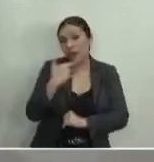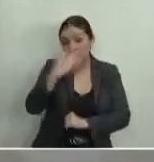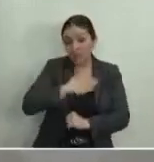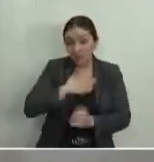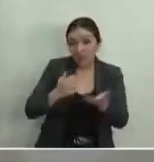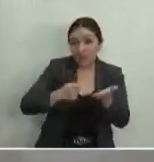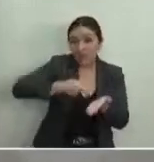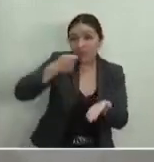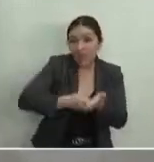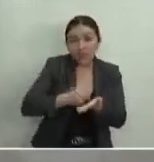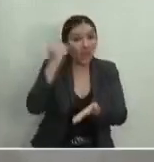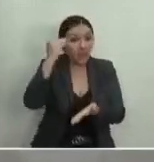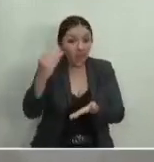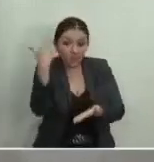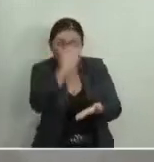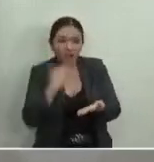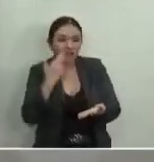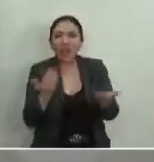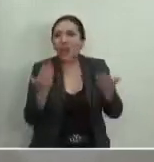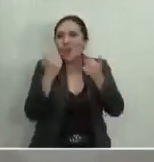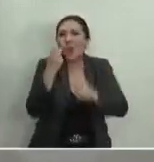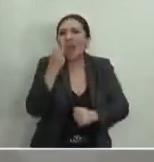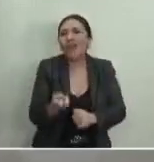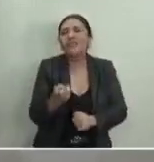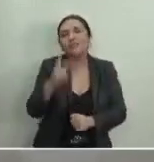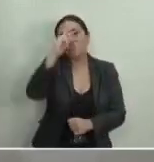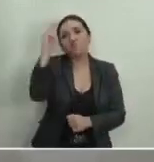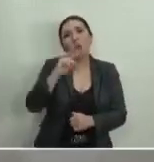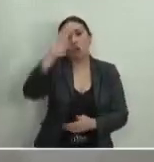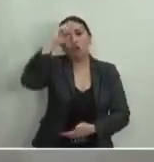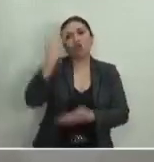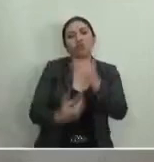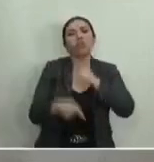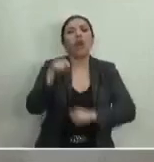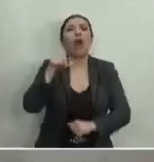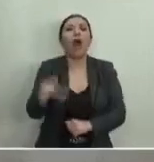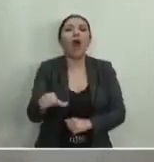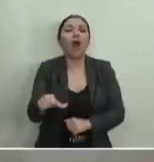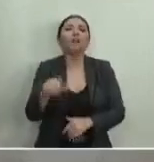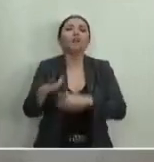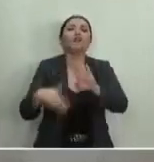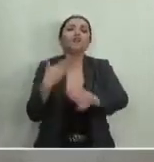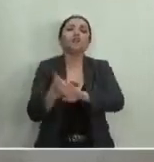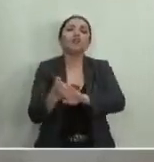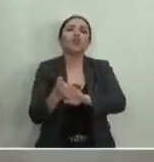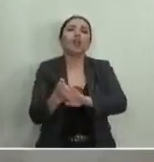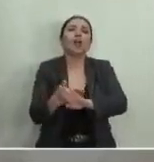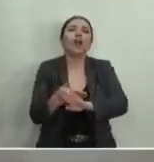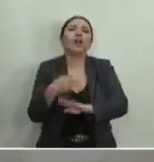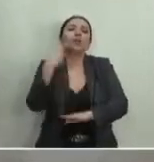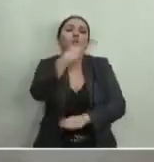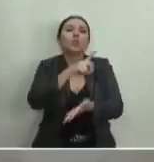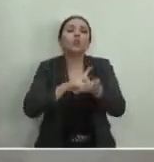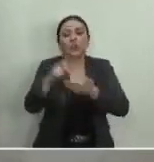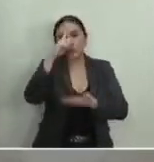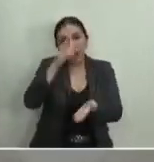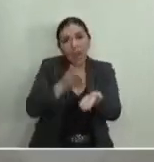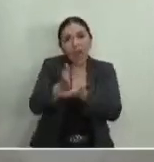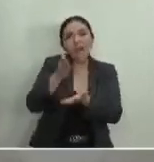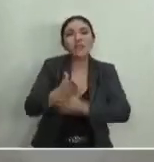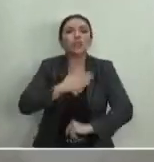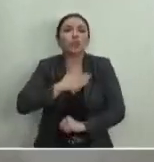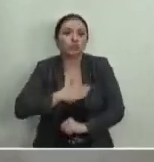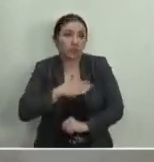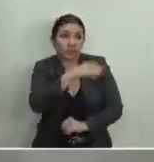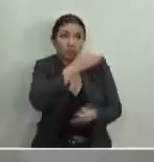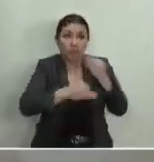que revise esa temporalidad y eso atentaría, en mi punto de vista, en contra del derecho de acceso a la justicia que tienen